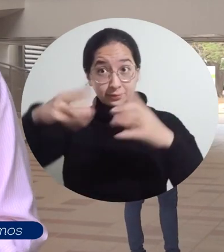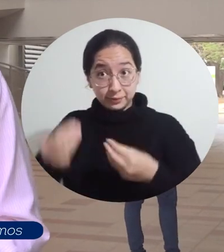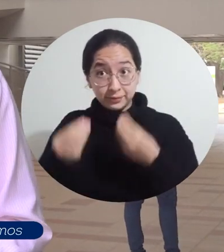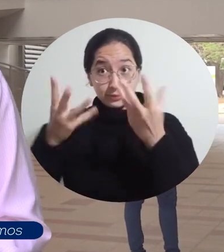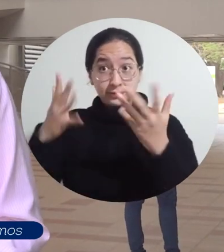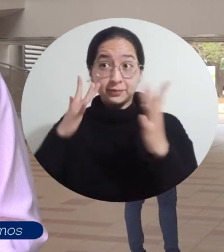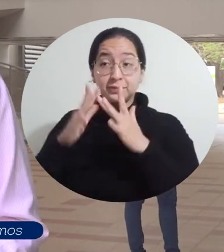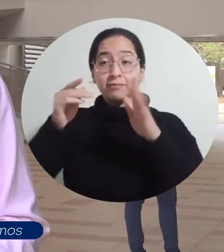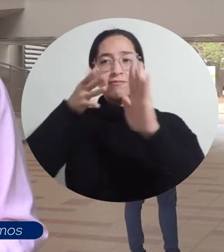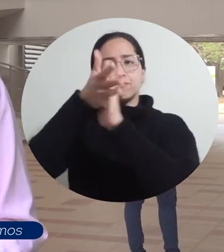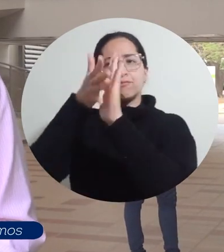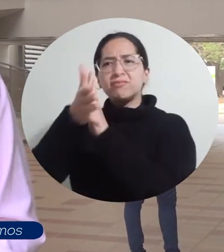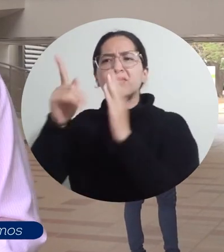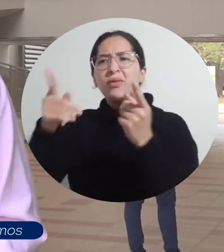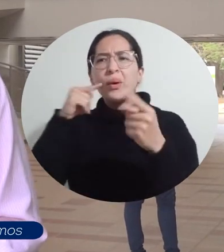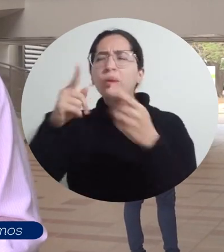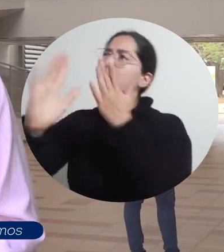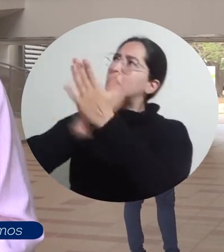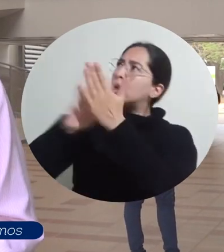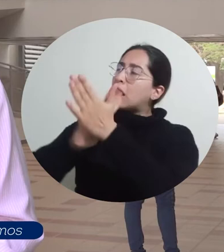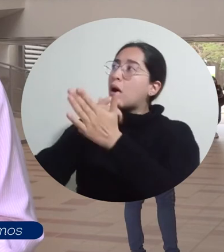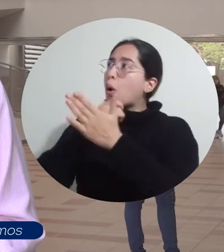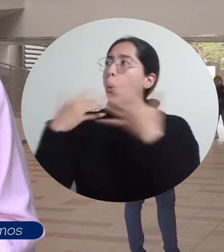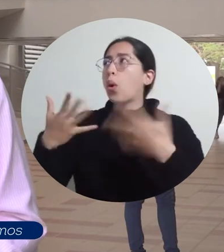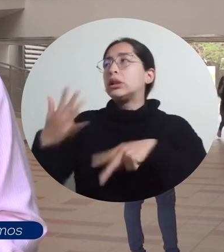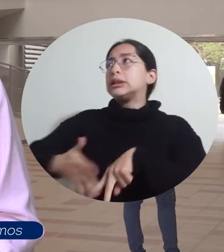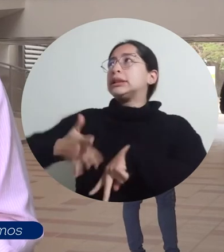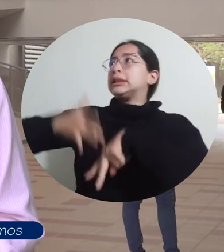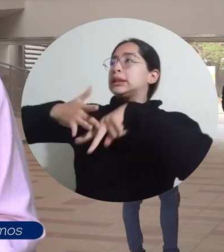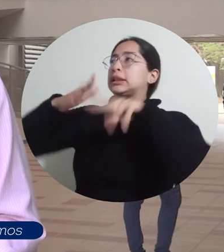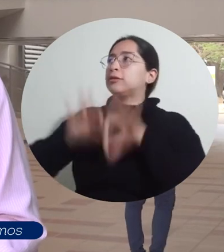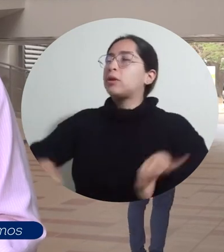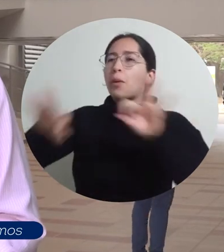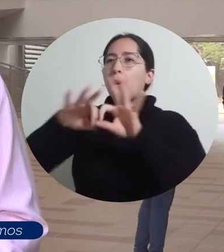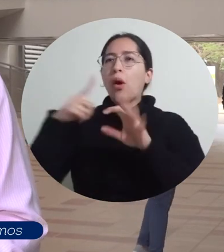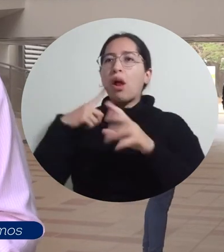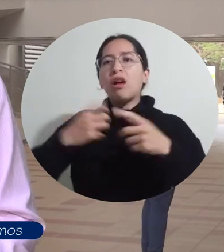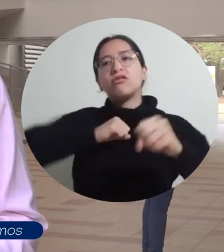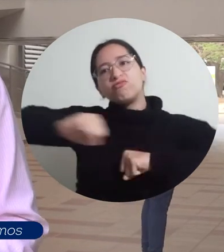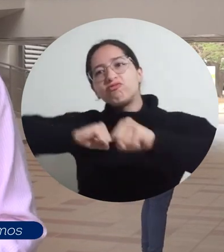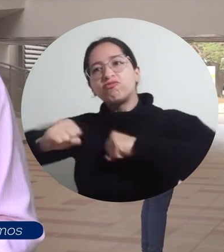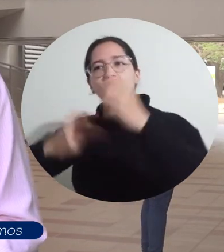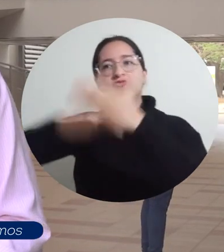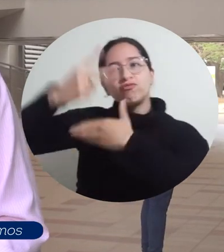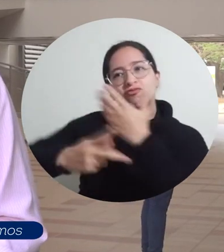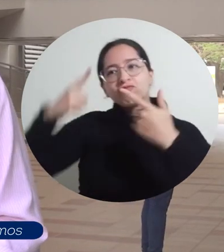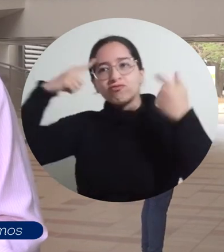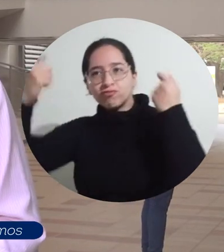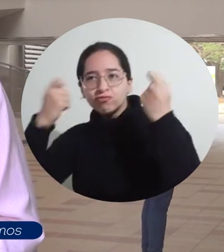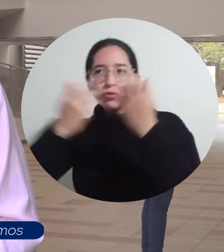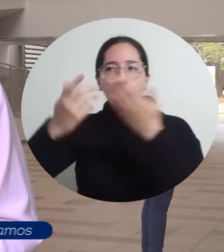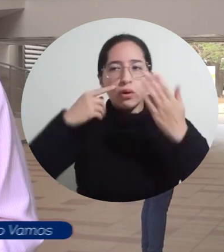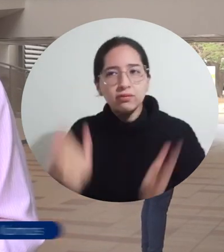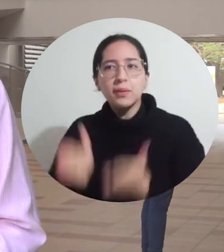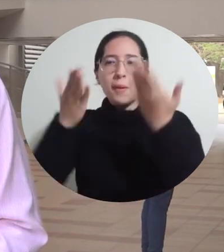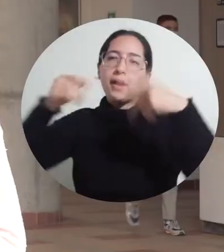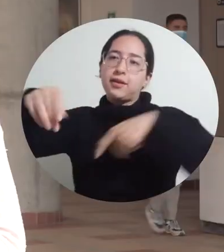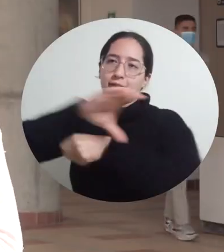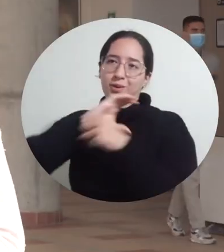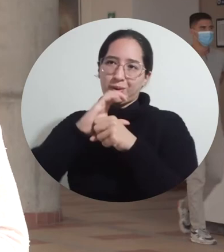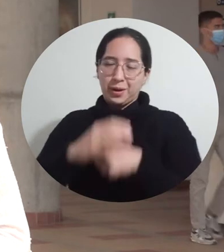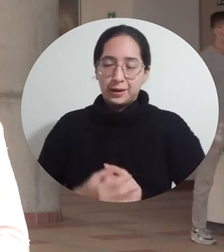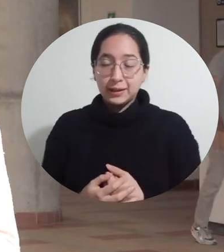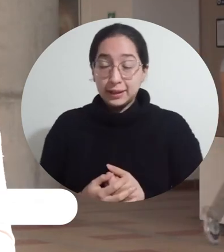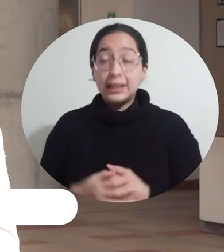a través de esta información que es nacional y que es objetiva y que es oficial, trabajamos en pro de buscar salidas para estos temas en la ciudad.